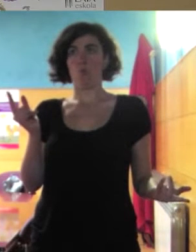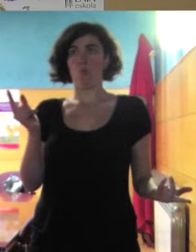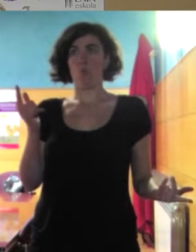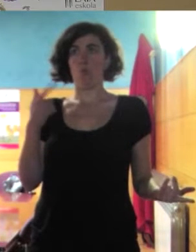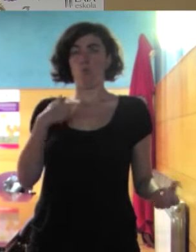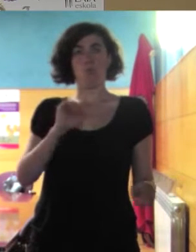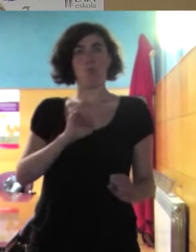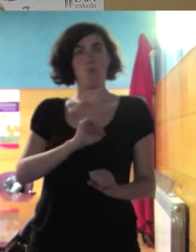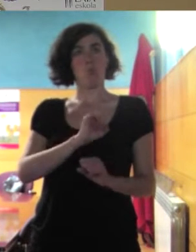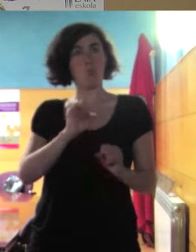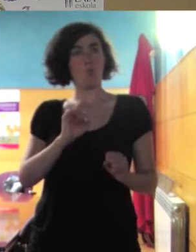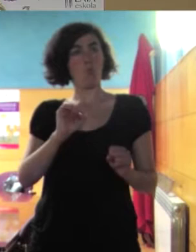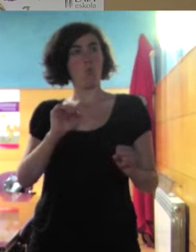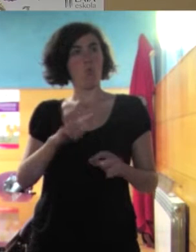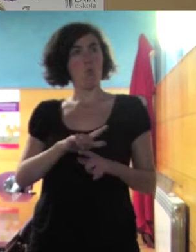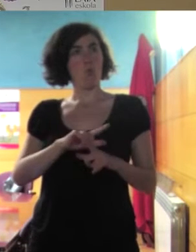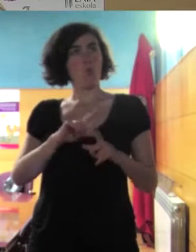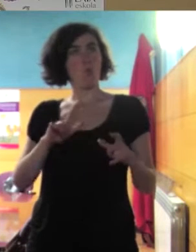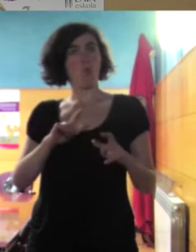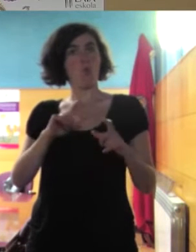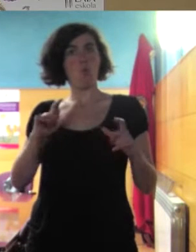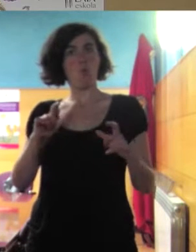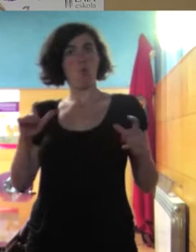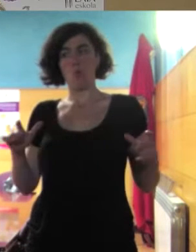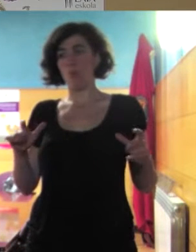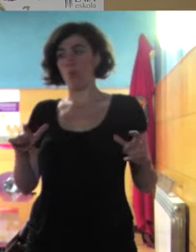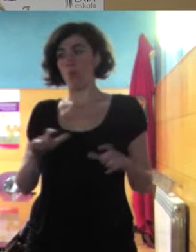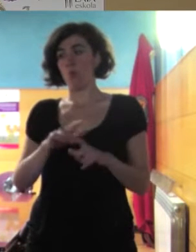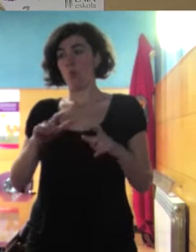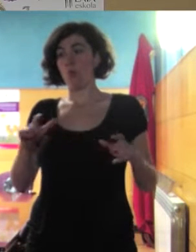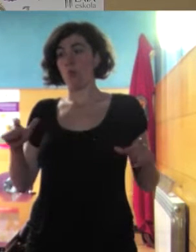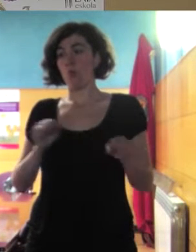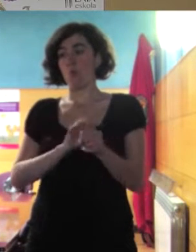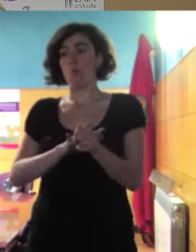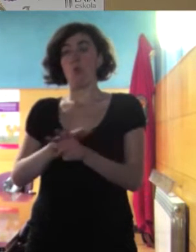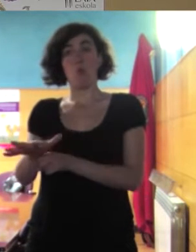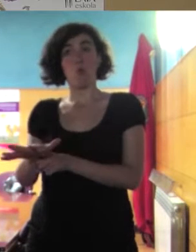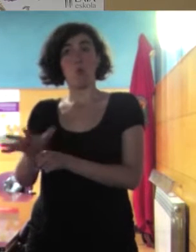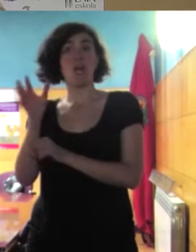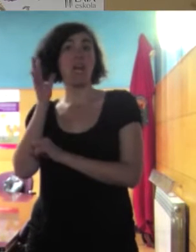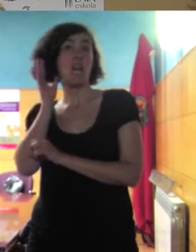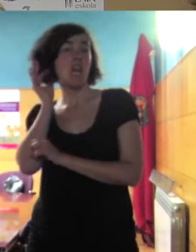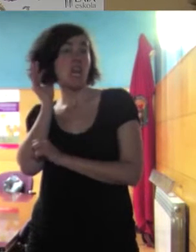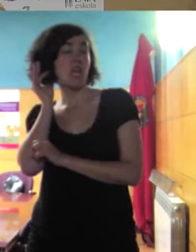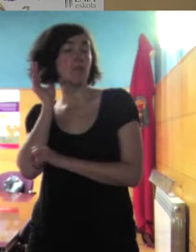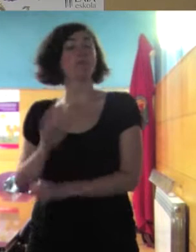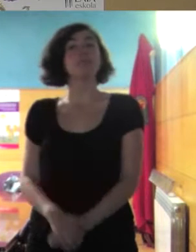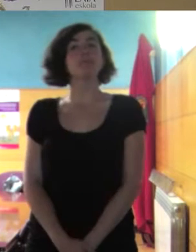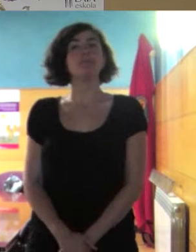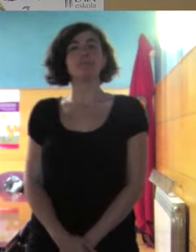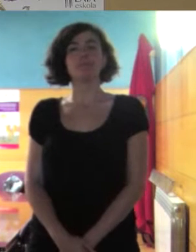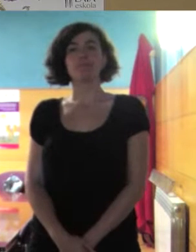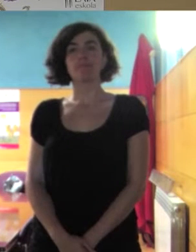cuerpo valga la redundancia de una niña de 10 años y entonces fijaos como aquí